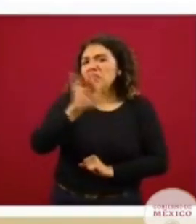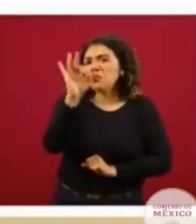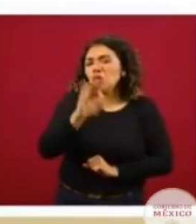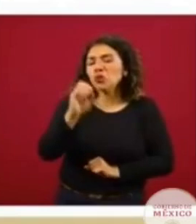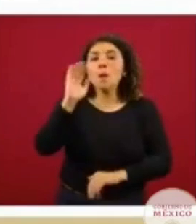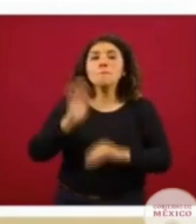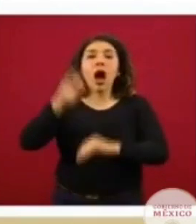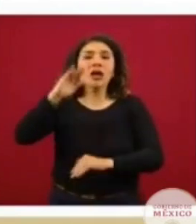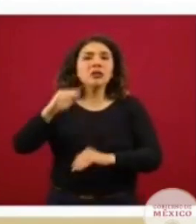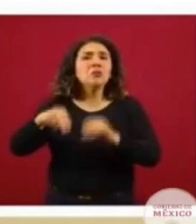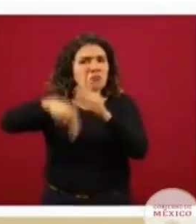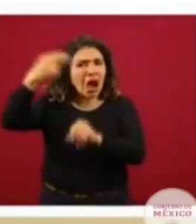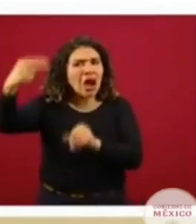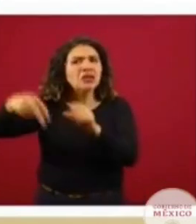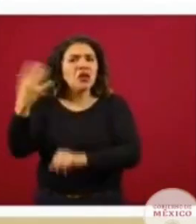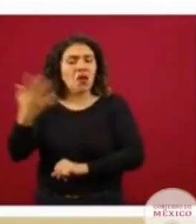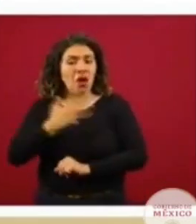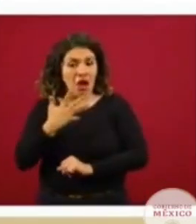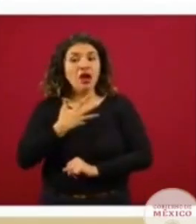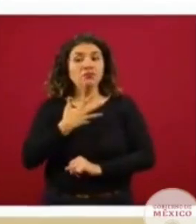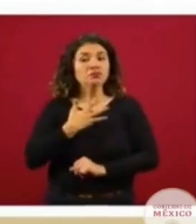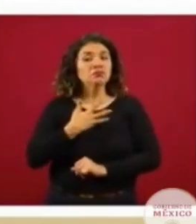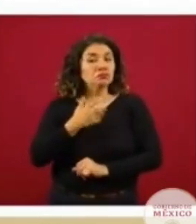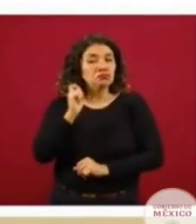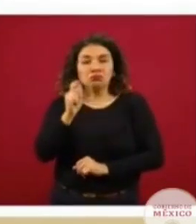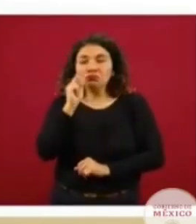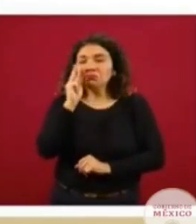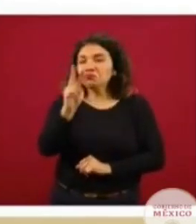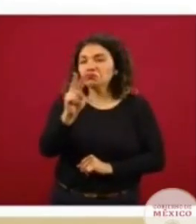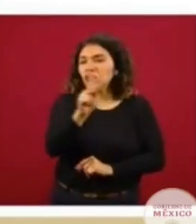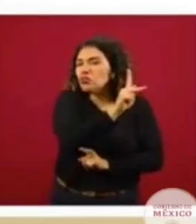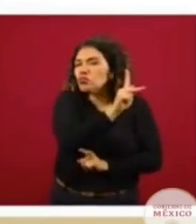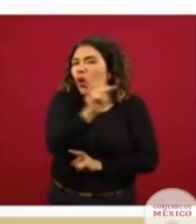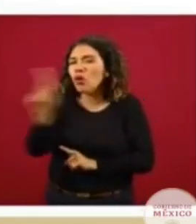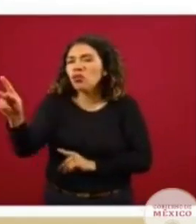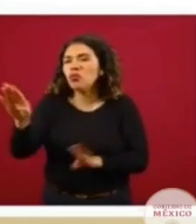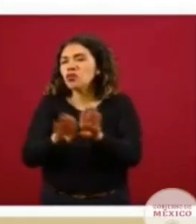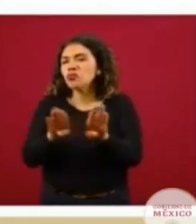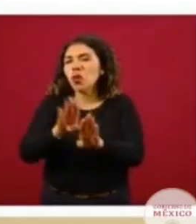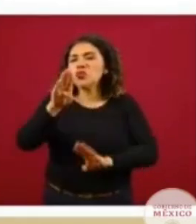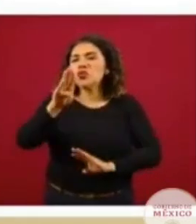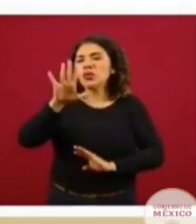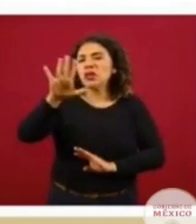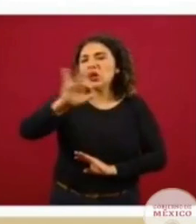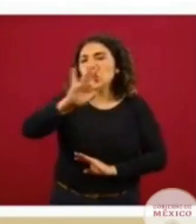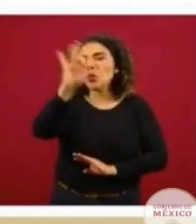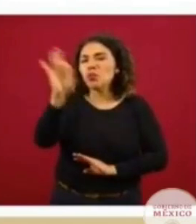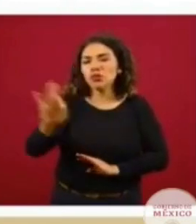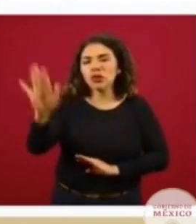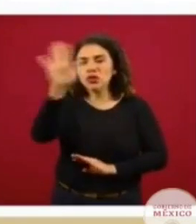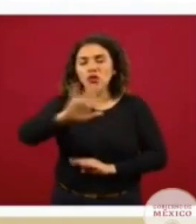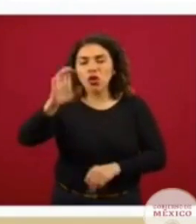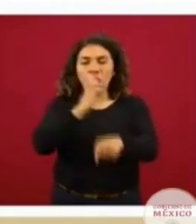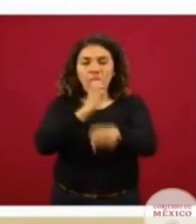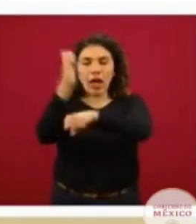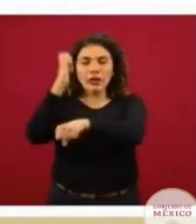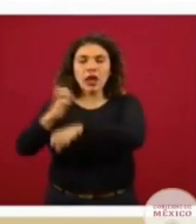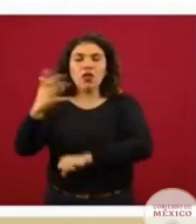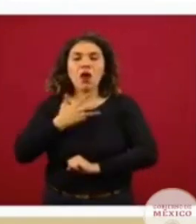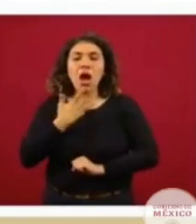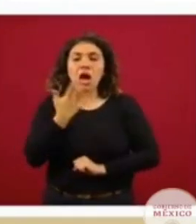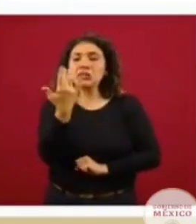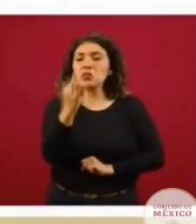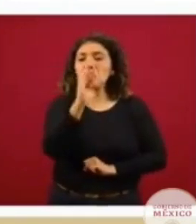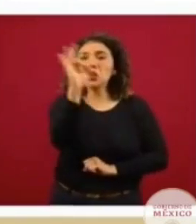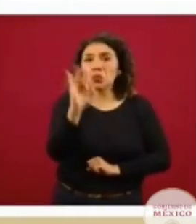de disponibilidad. De hecho, prácticamente el 95 por ciento de las entidades tienen 50